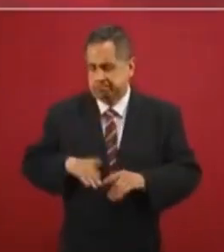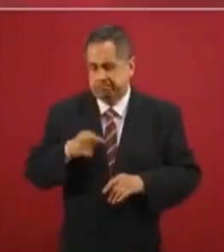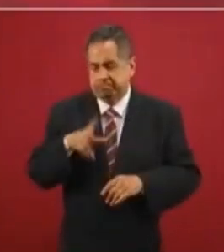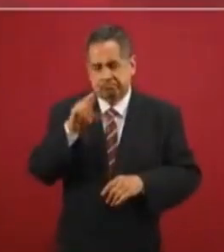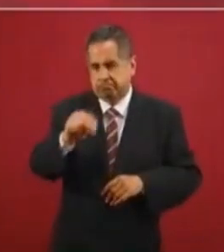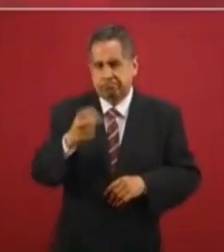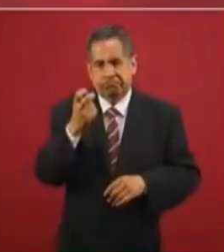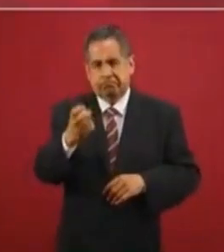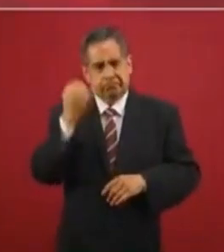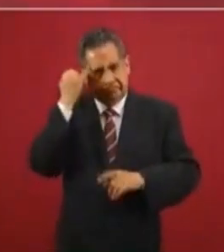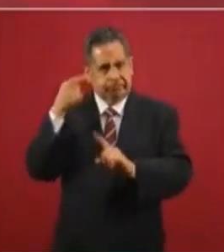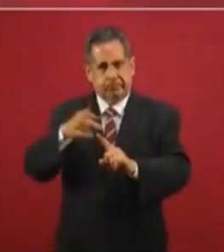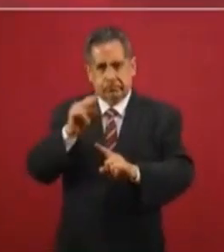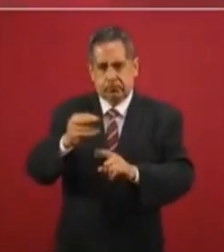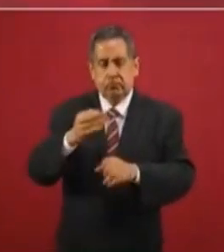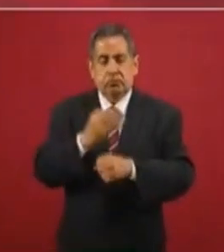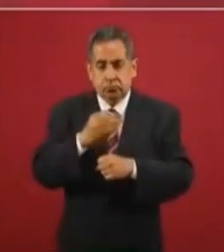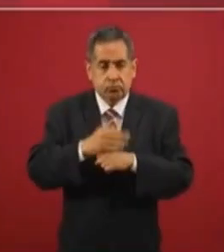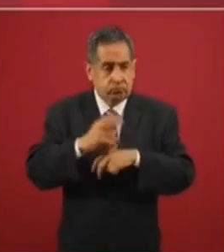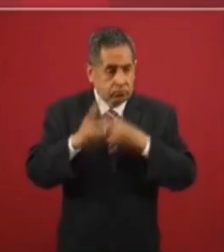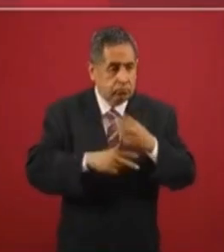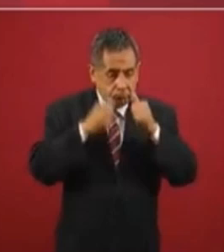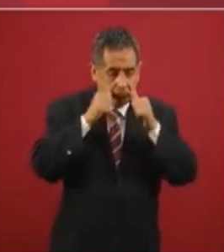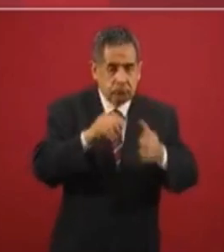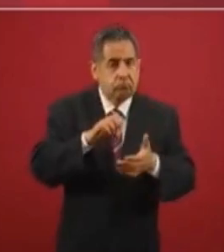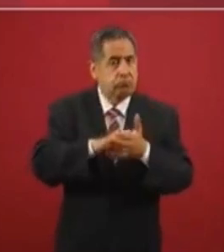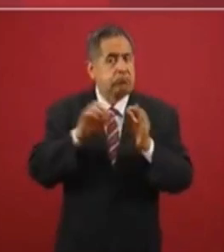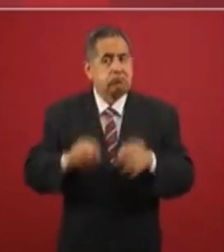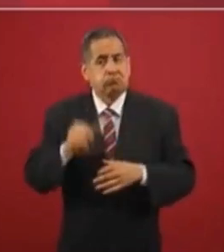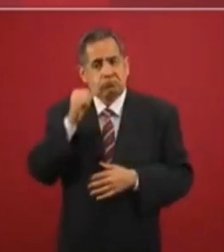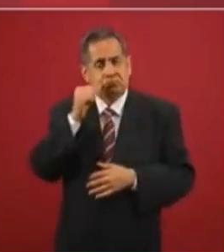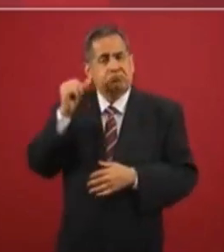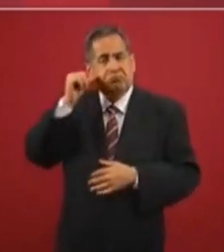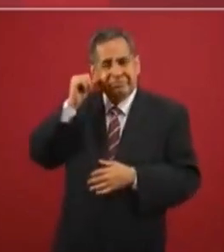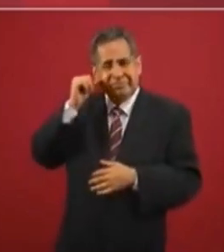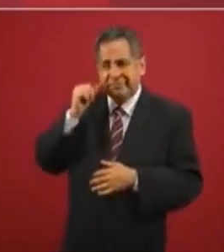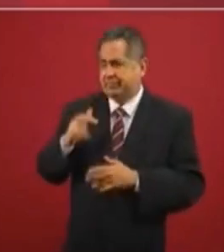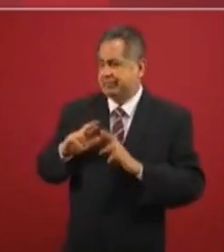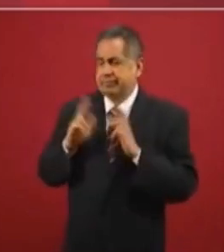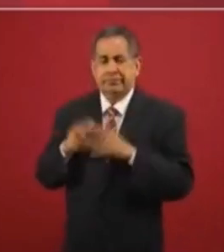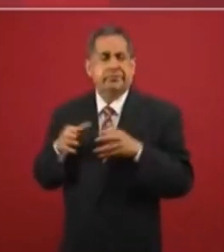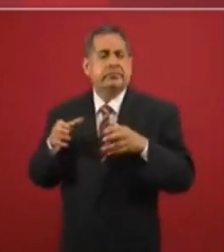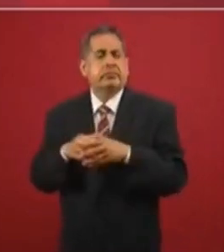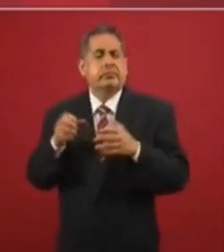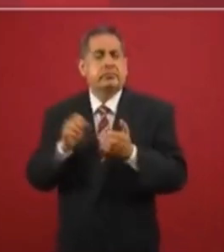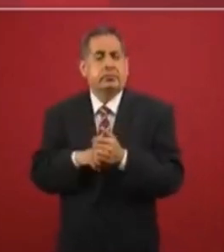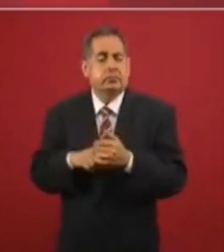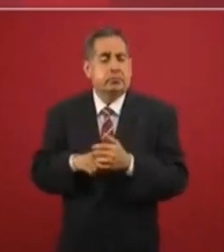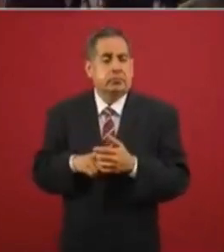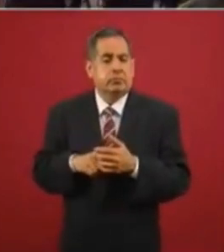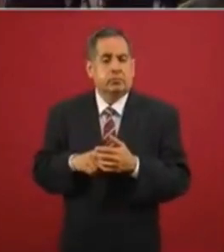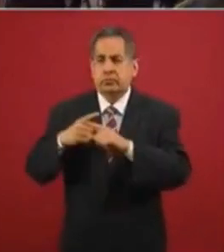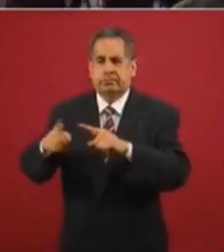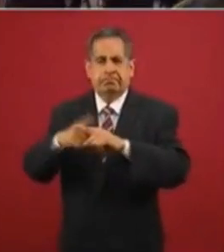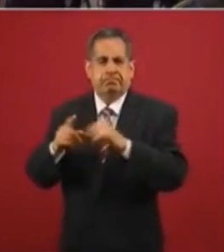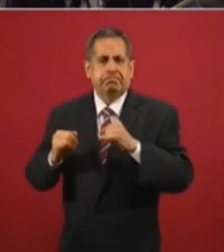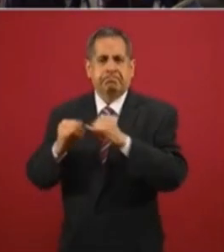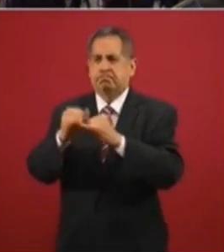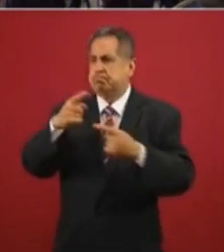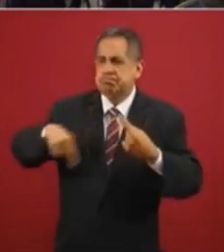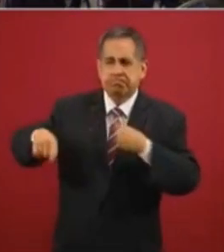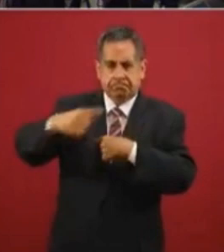transformación. Y lo estamos sacando. Precisamente ayer tuvimos una reunión interinstitucional